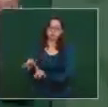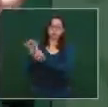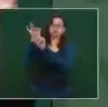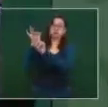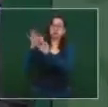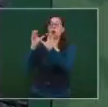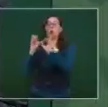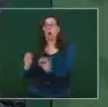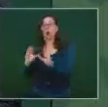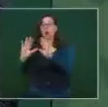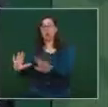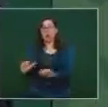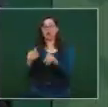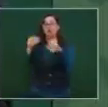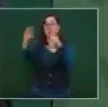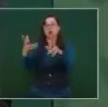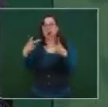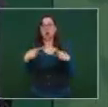Noticias TVT.